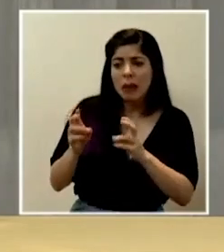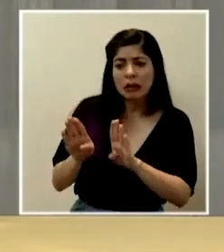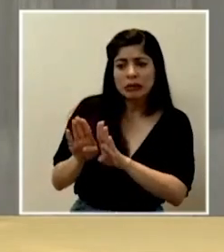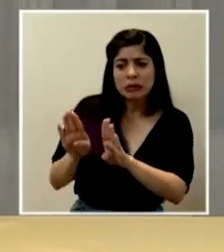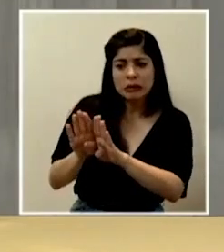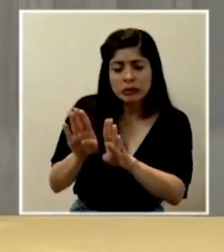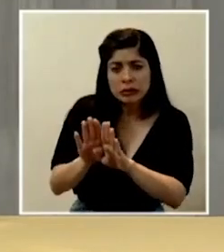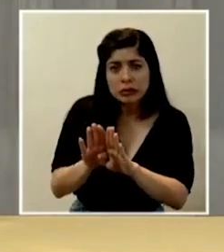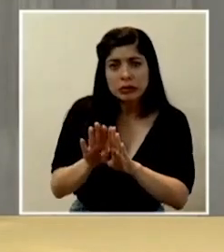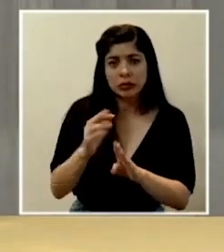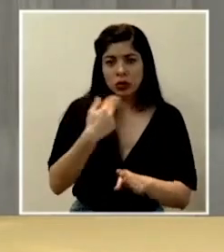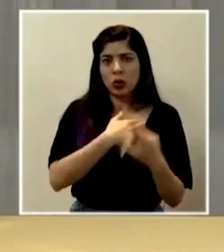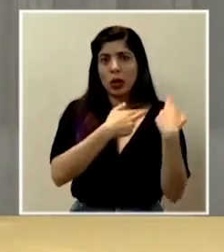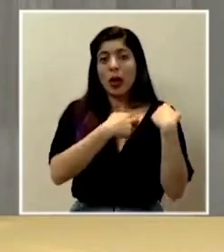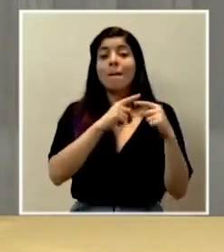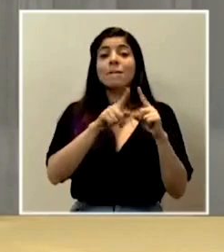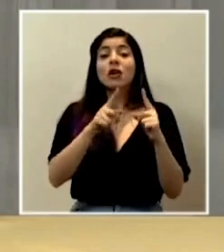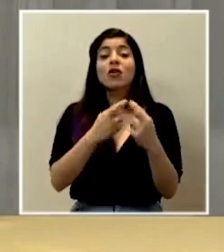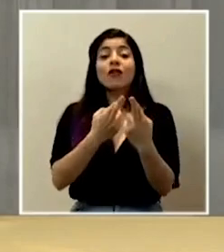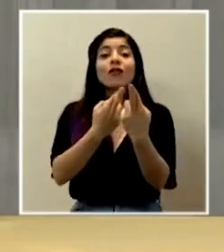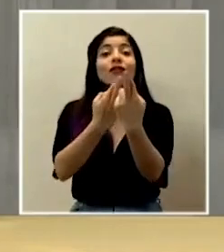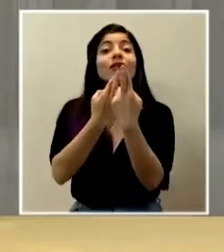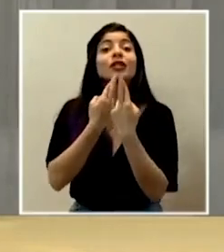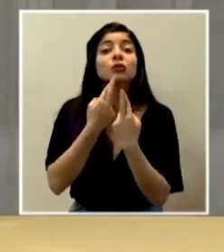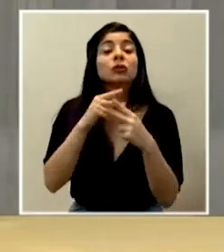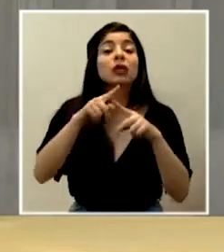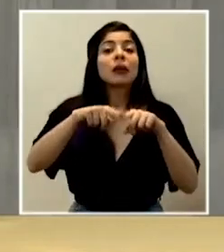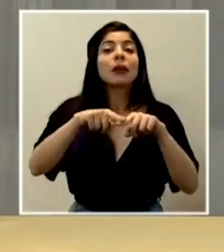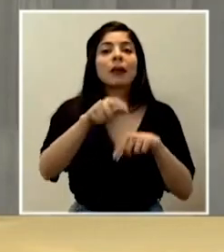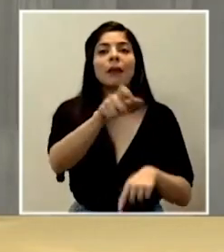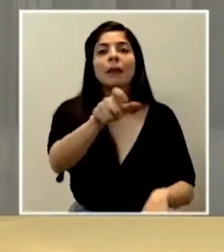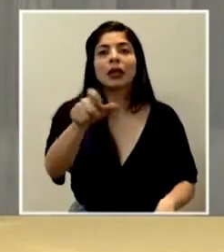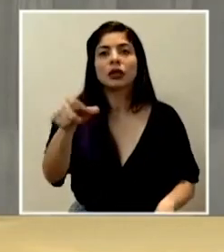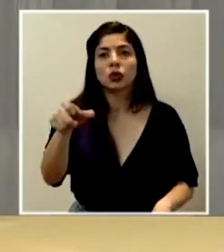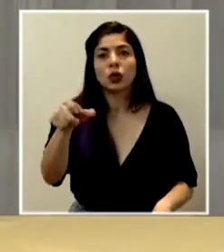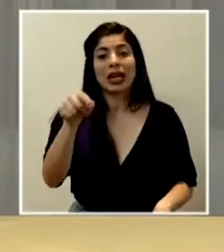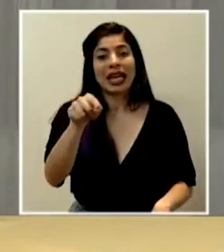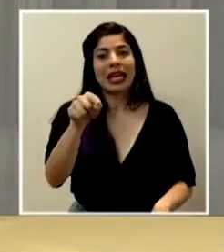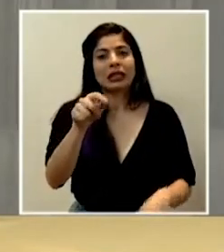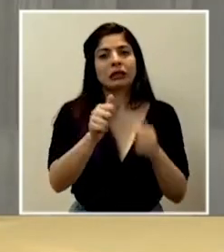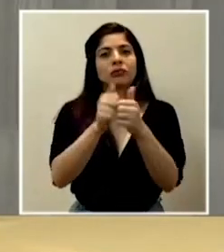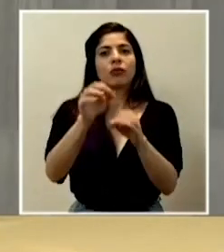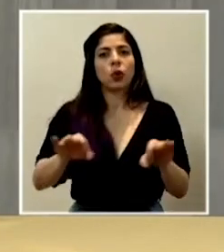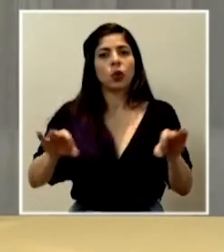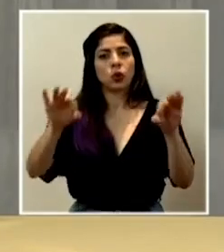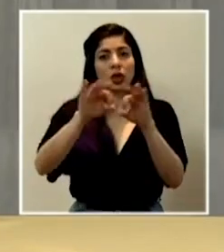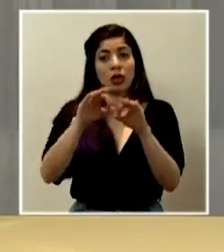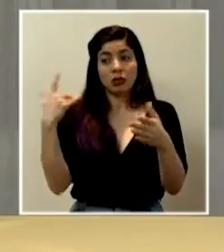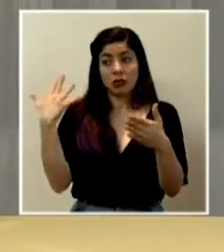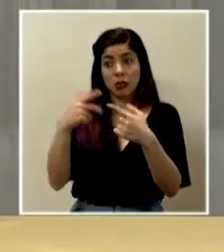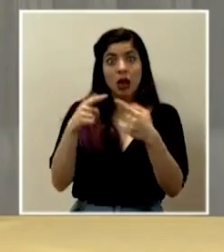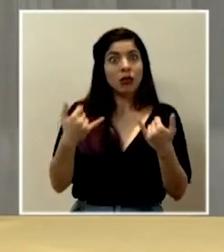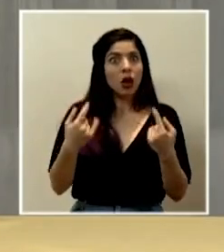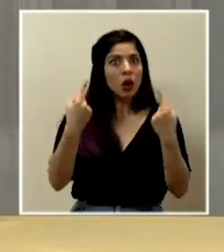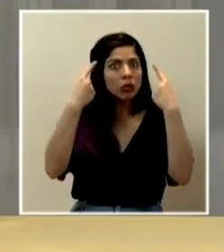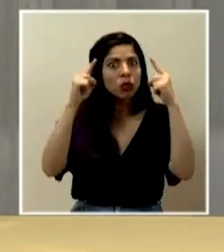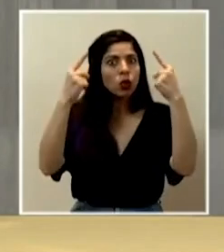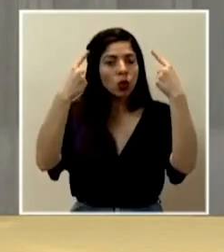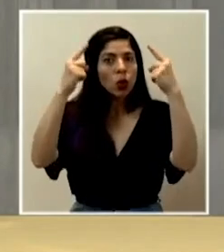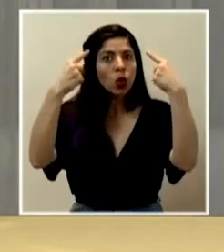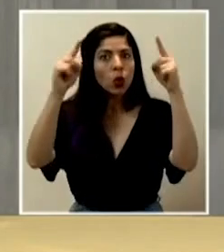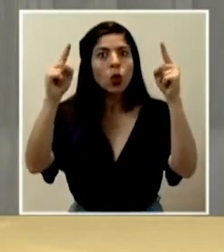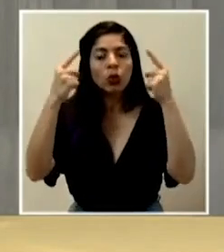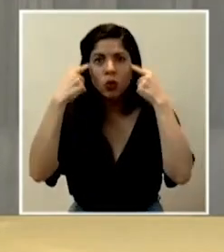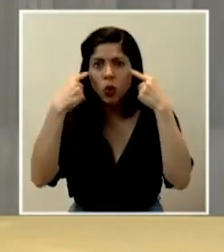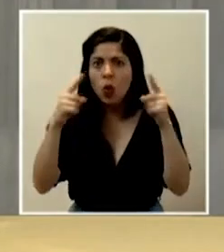oportuno, pero la respuesta que tenemos que tener de la población sigue siendo la más importante y hasta el momento lo hemos logrado. No